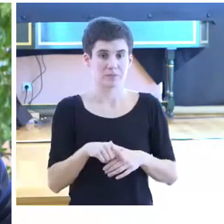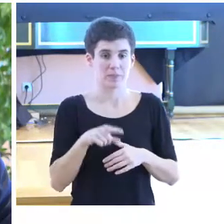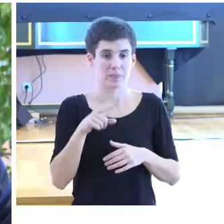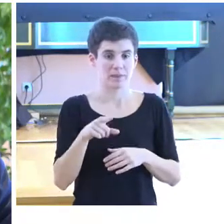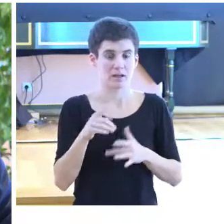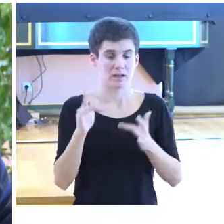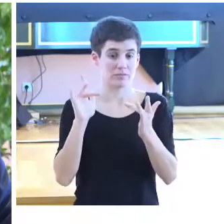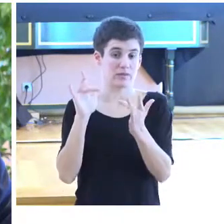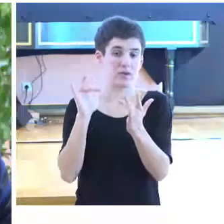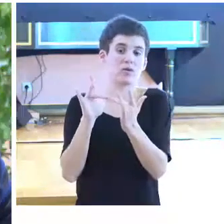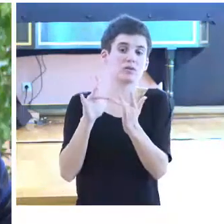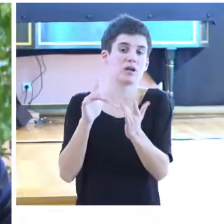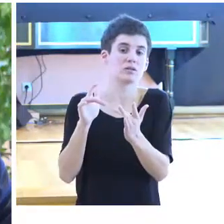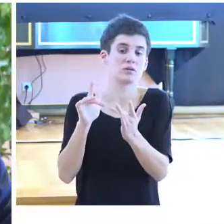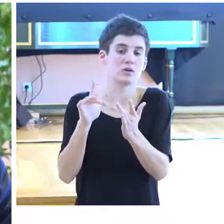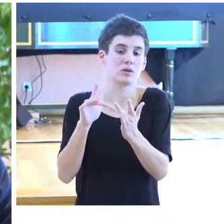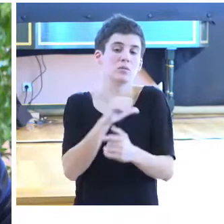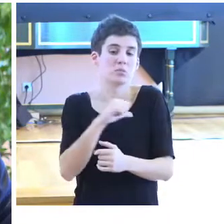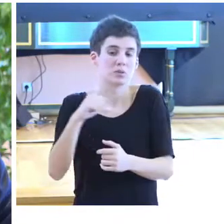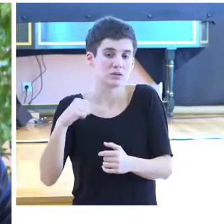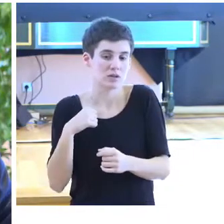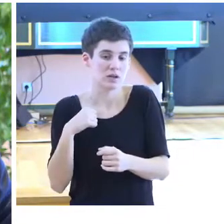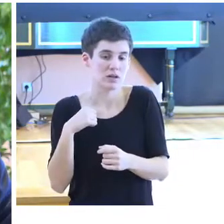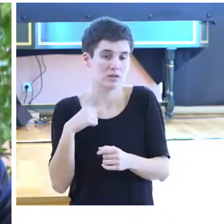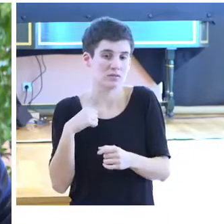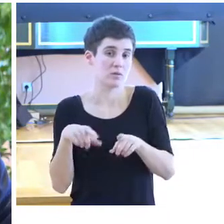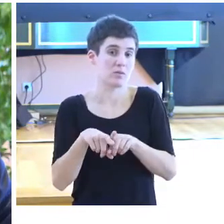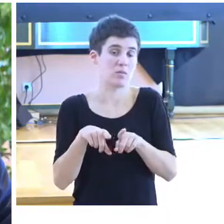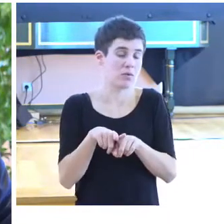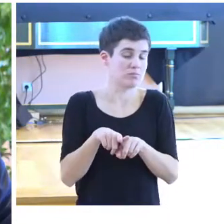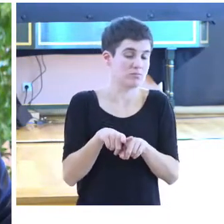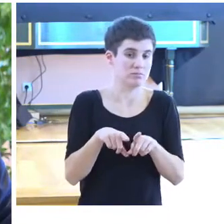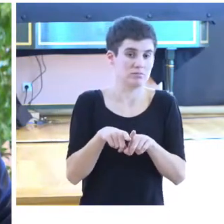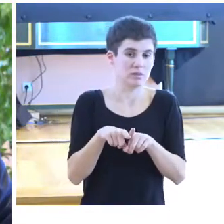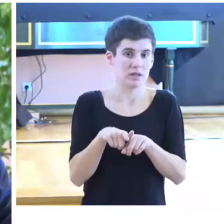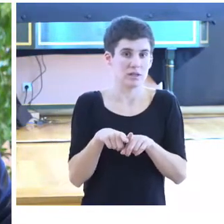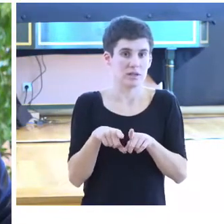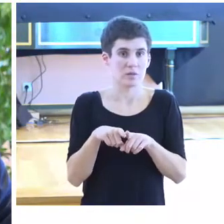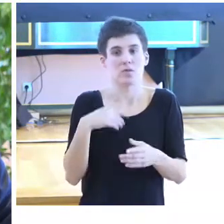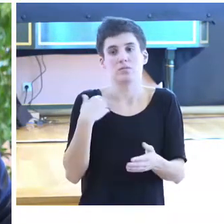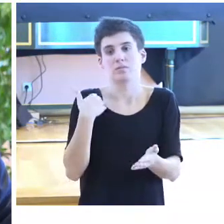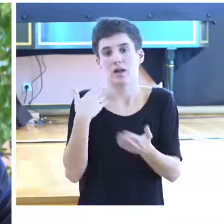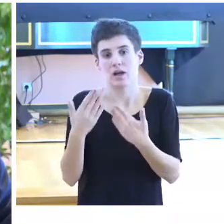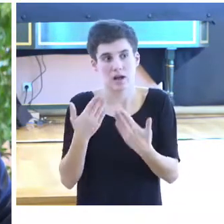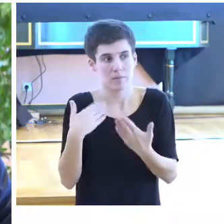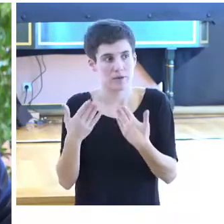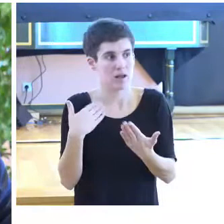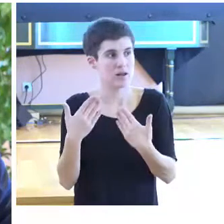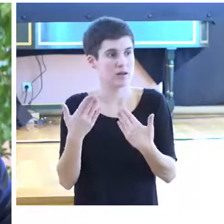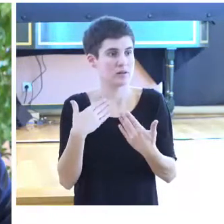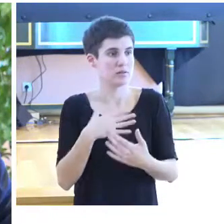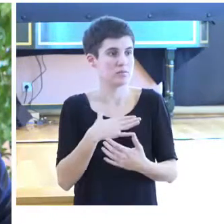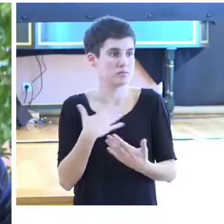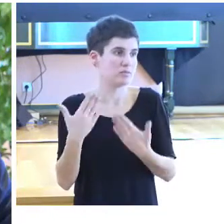contacto este personal hizo de que hablaran para ver qué es lo que se podía